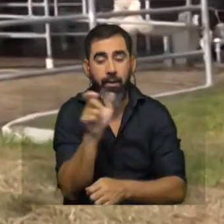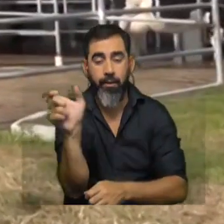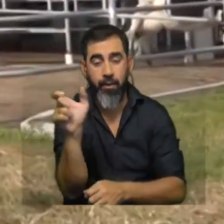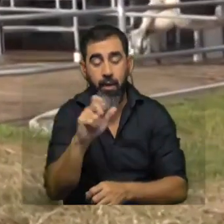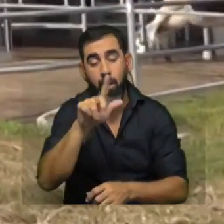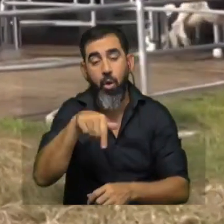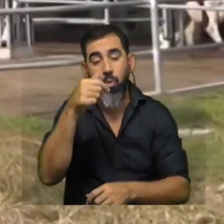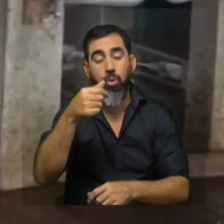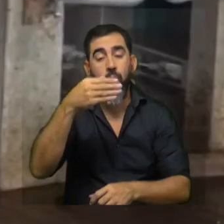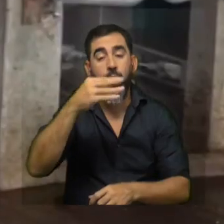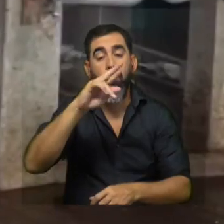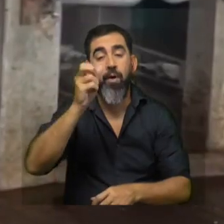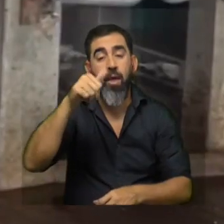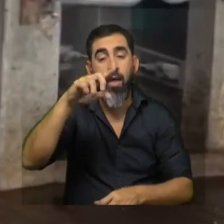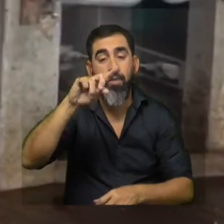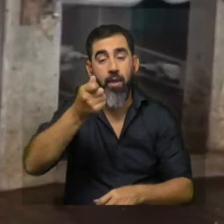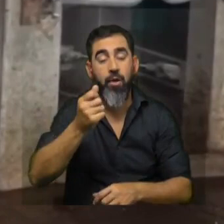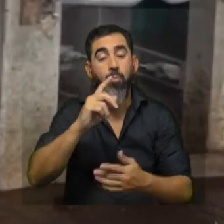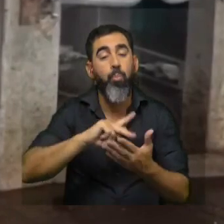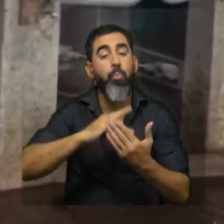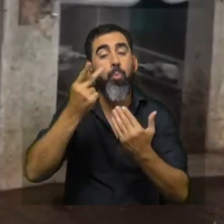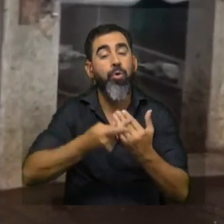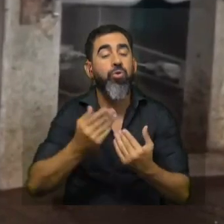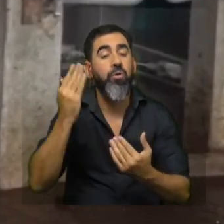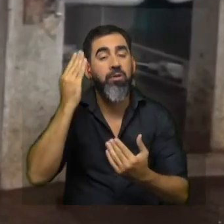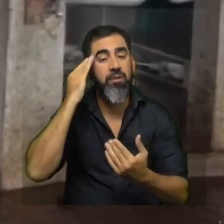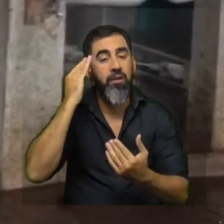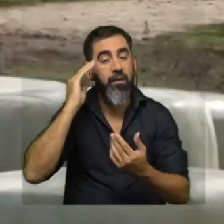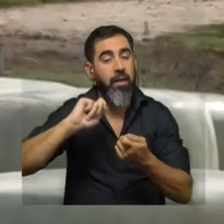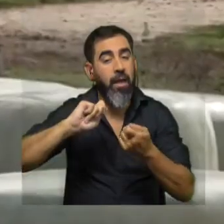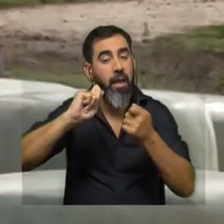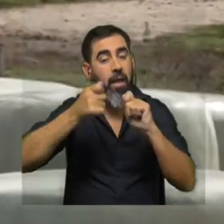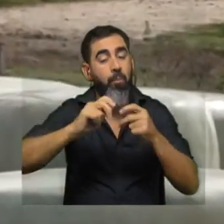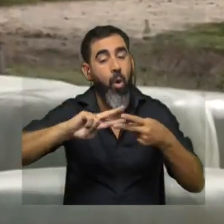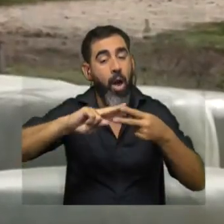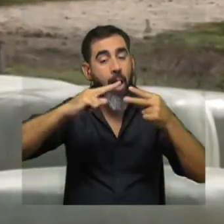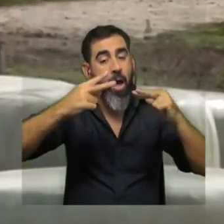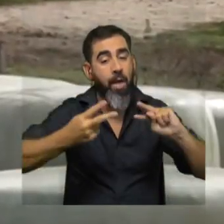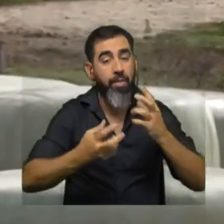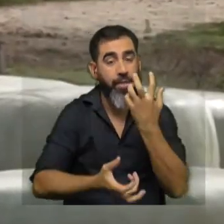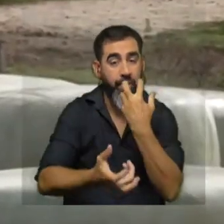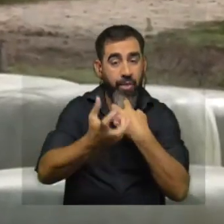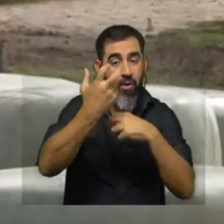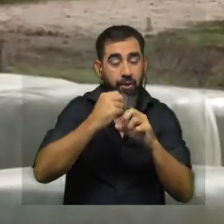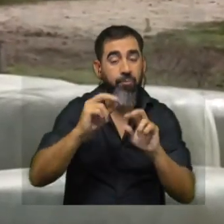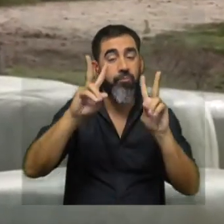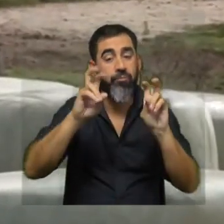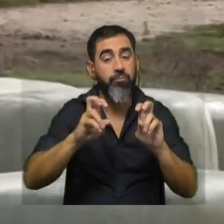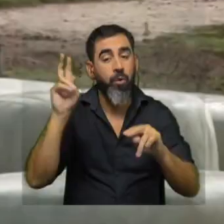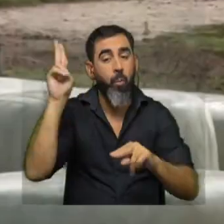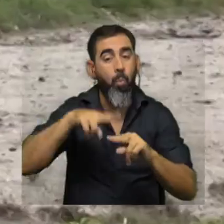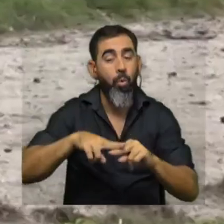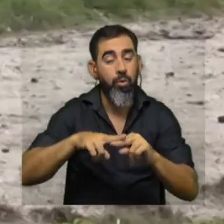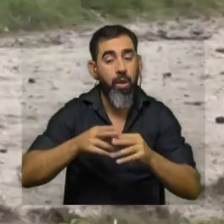Andrea Branda. El proyecto busca determinar la presencia de mutaciones en el ADN de los animales que se relacionan a mortalidad